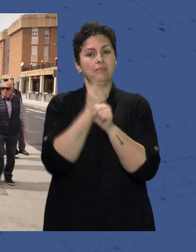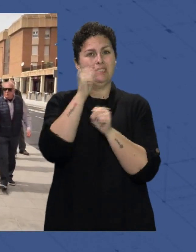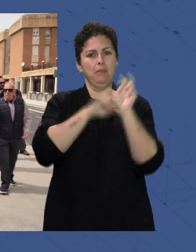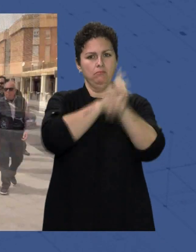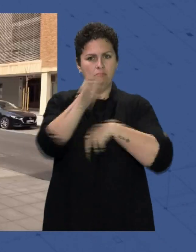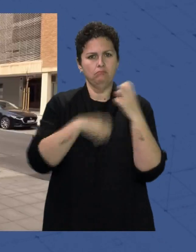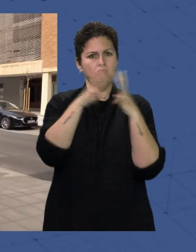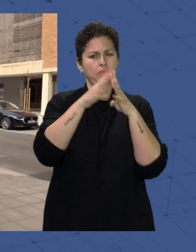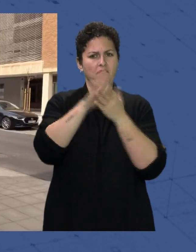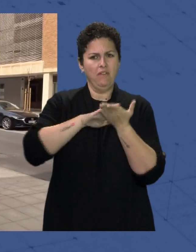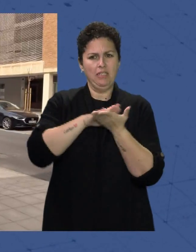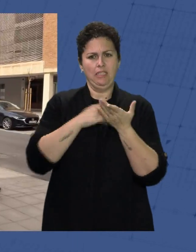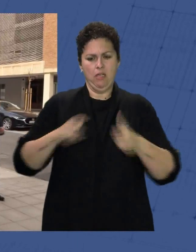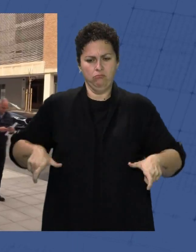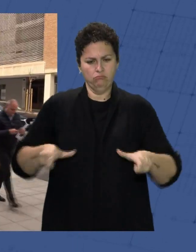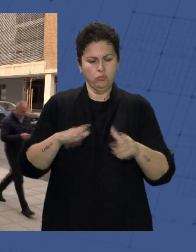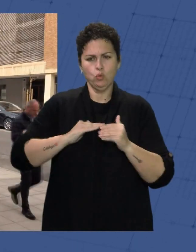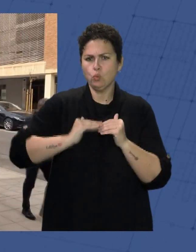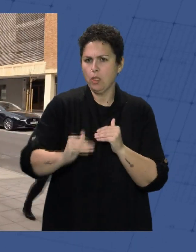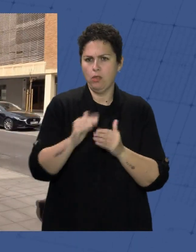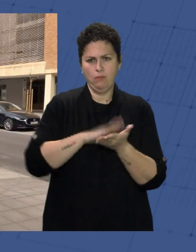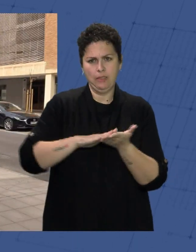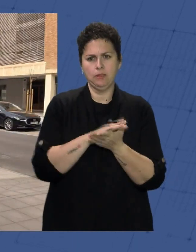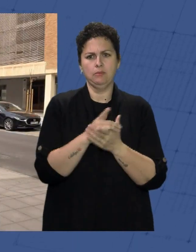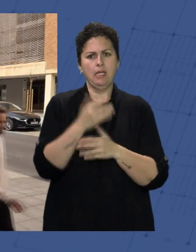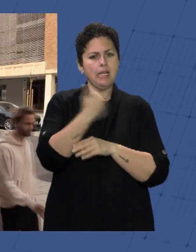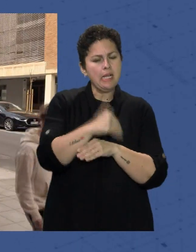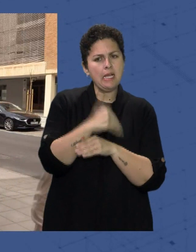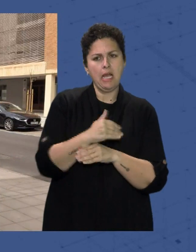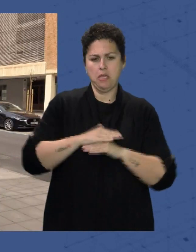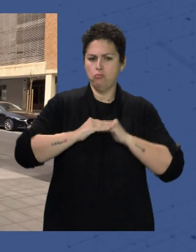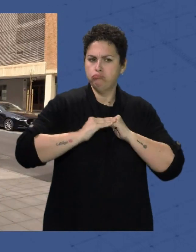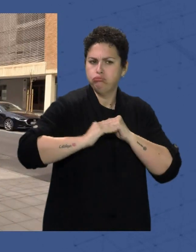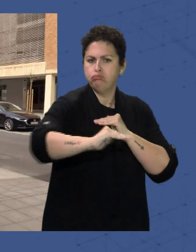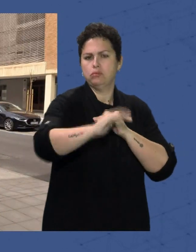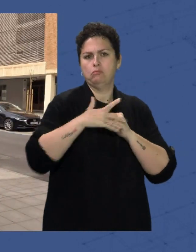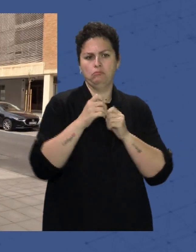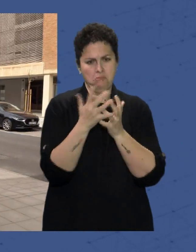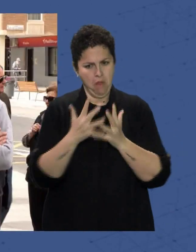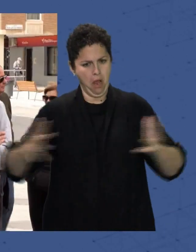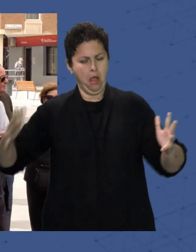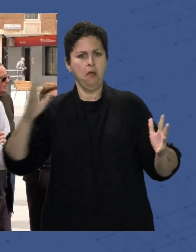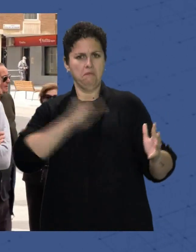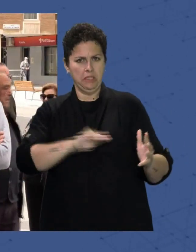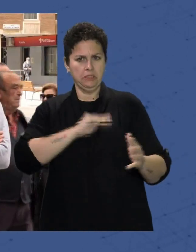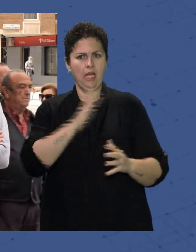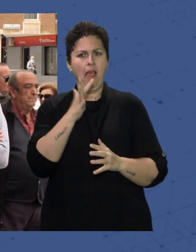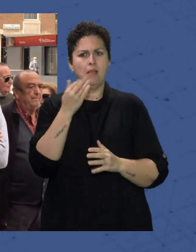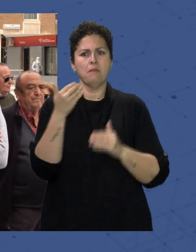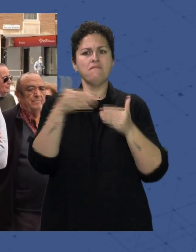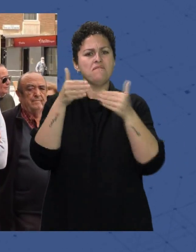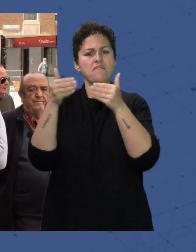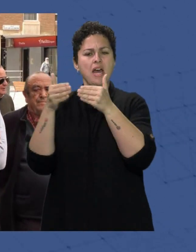de infraestructuras básicas y pavimentos unificando secciones de la calle, con calzados uniformes y con unas dimensiones adecuadas además de eliminar barreras